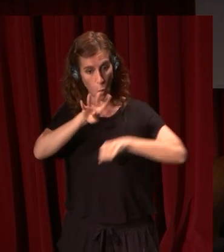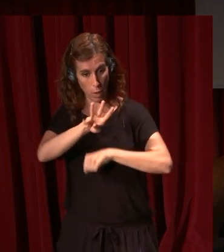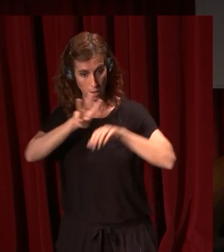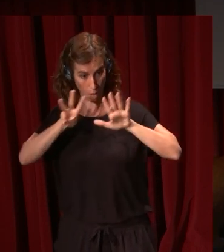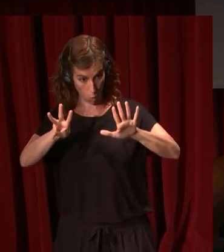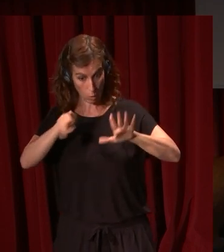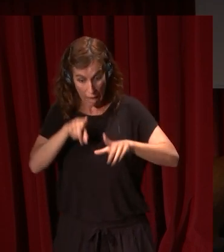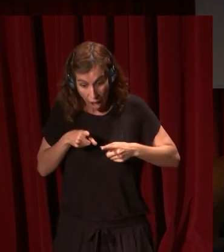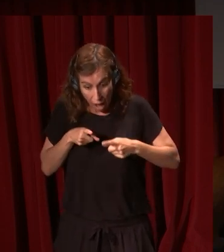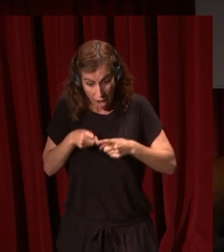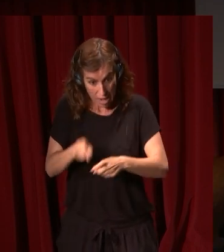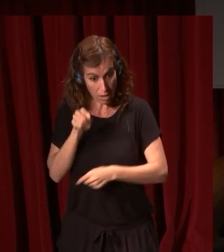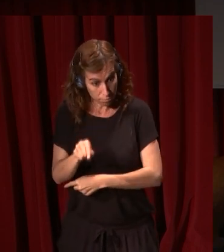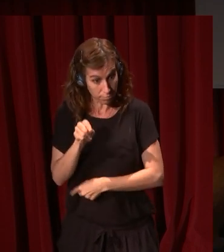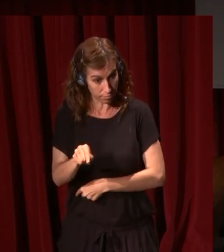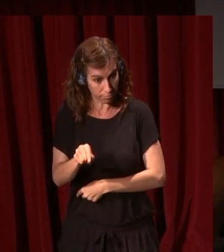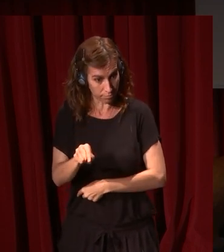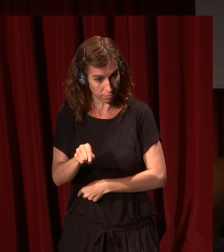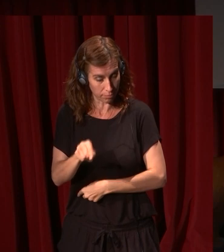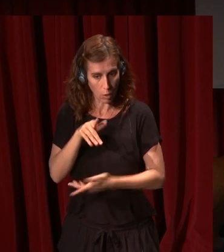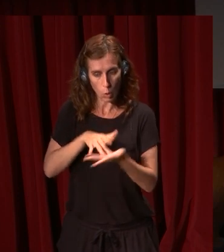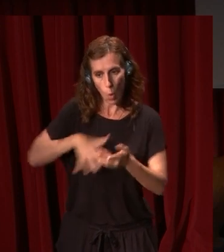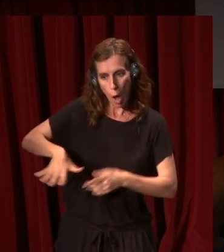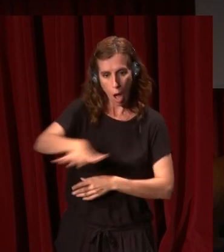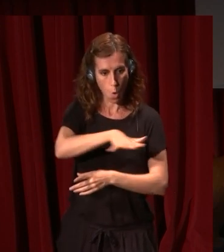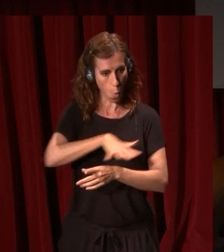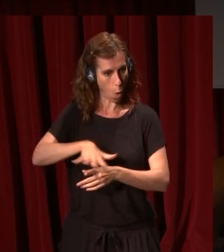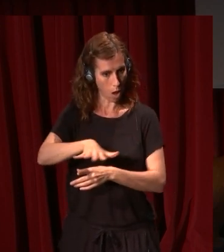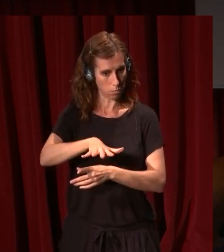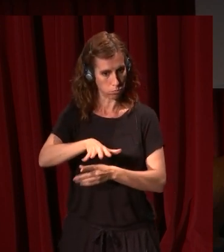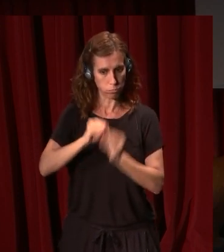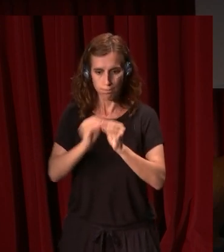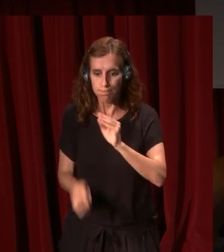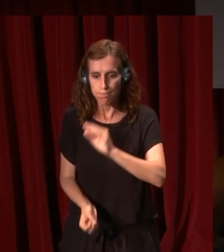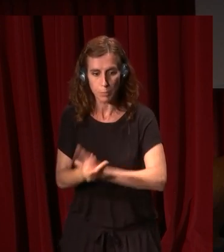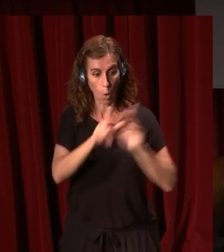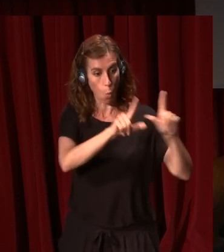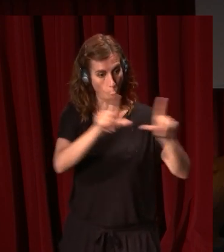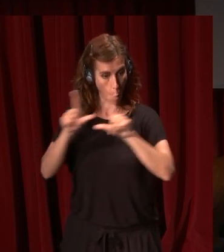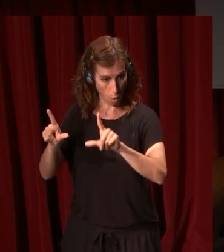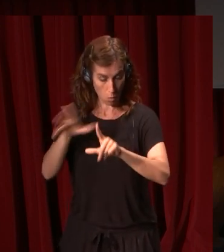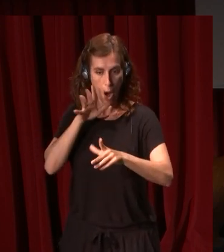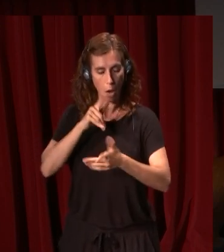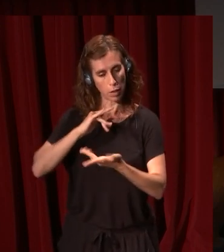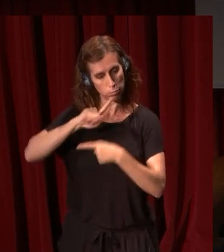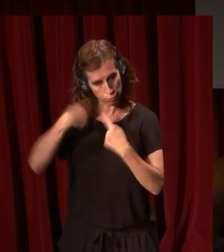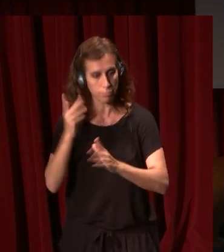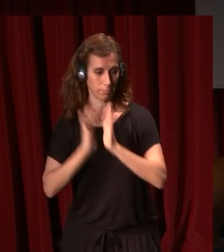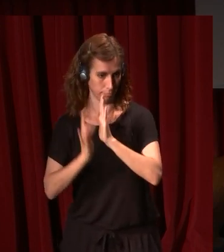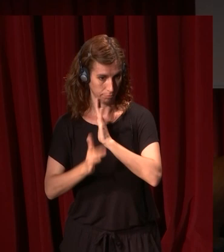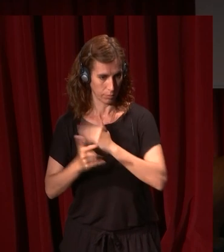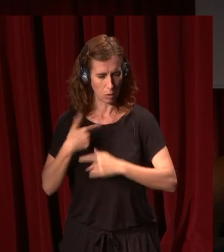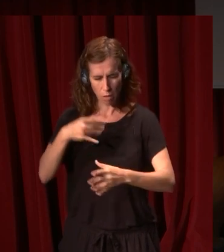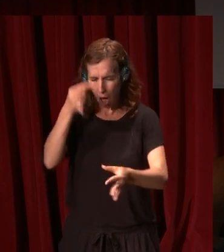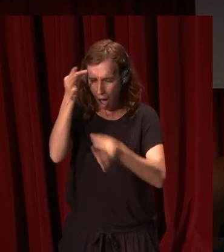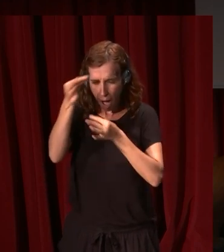Esa guerra es el, como digo, el escenario ante el cual se realizan los cuadros que vamos a tratar. Yo no he querido entrar